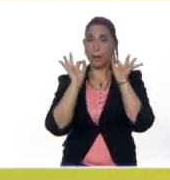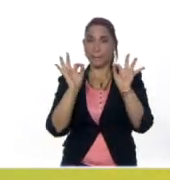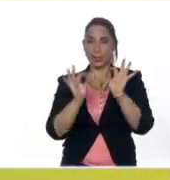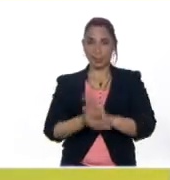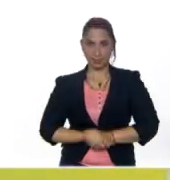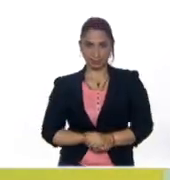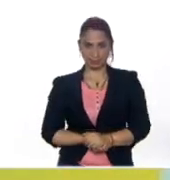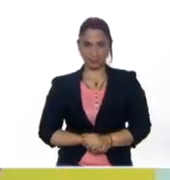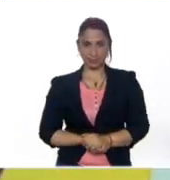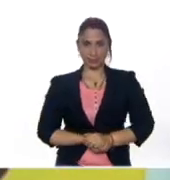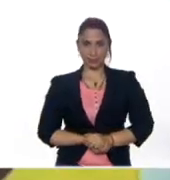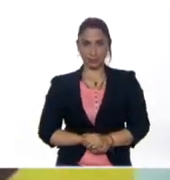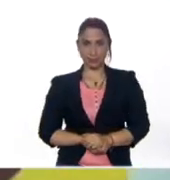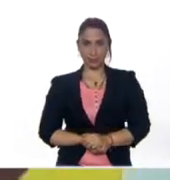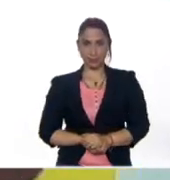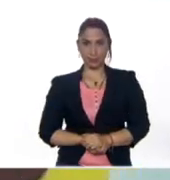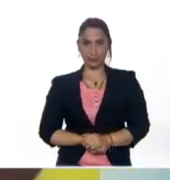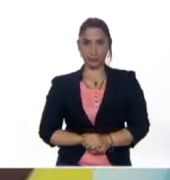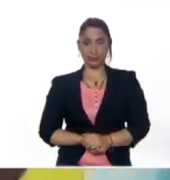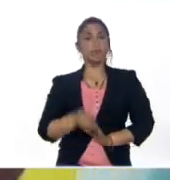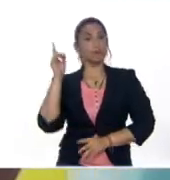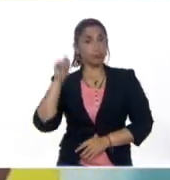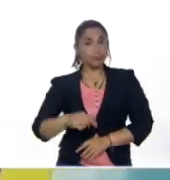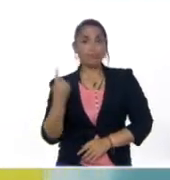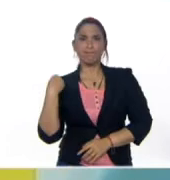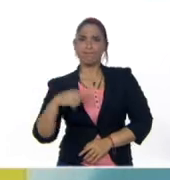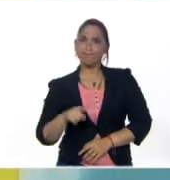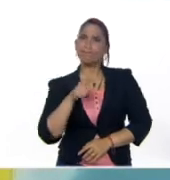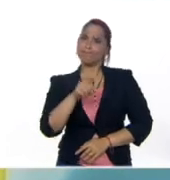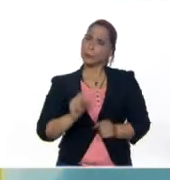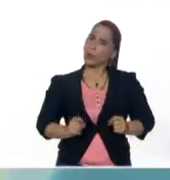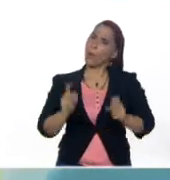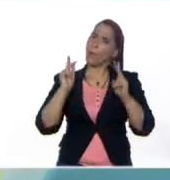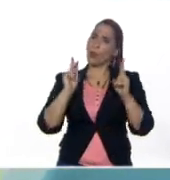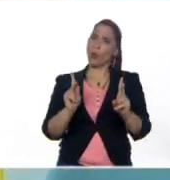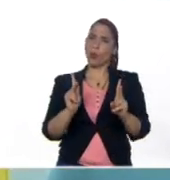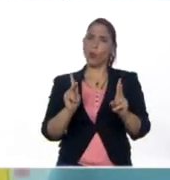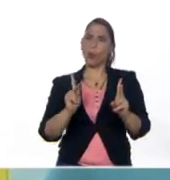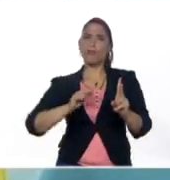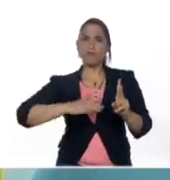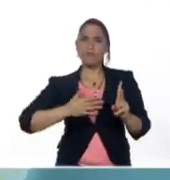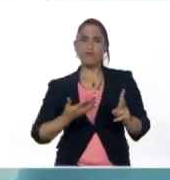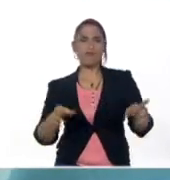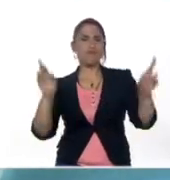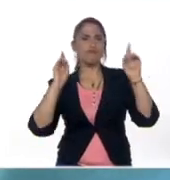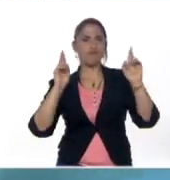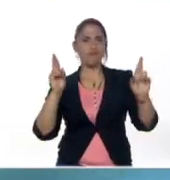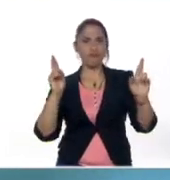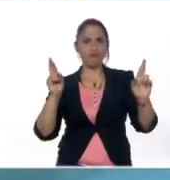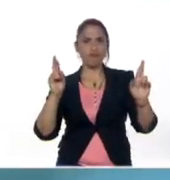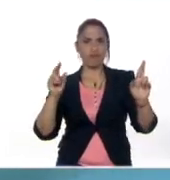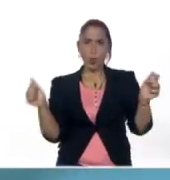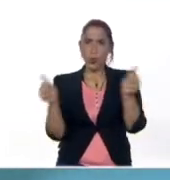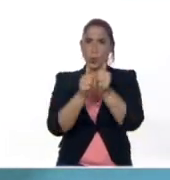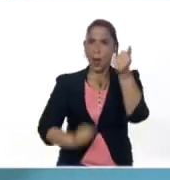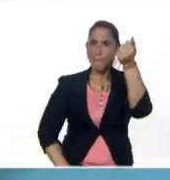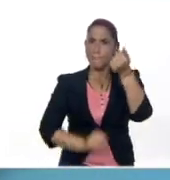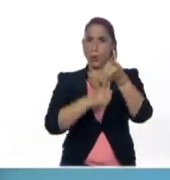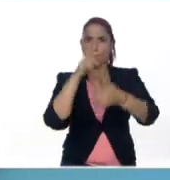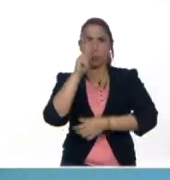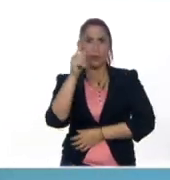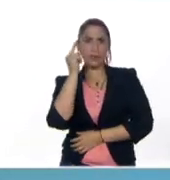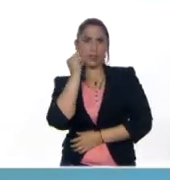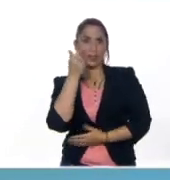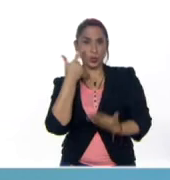especiales y o discapacidad también tienen esta oportunidad y afortunadamente contaremos con la profesora